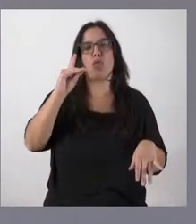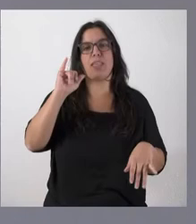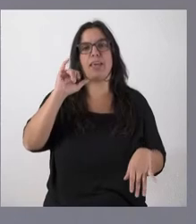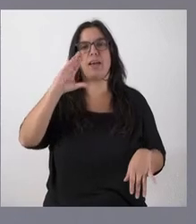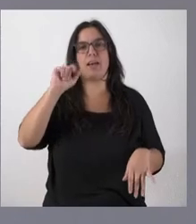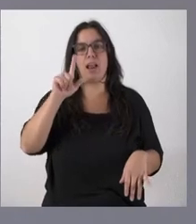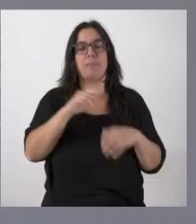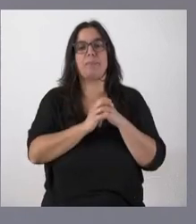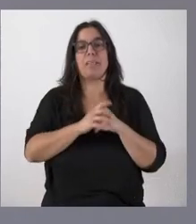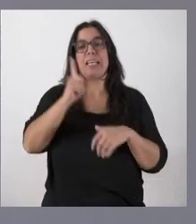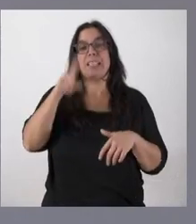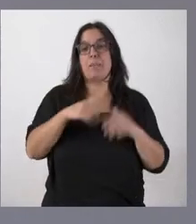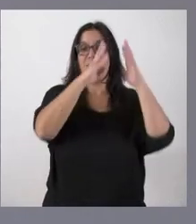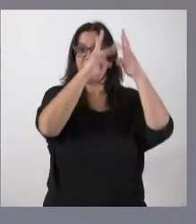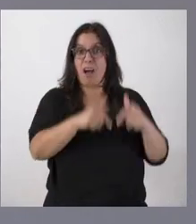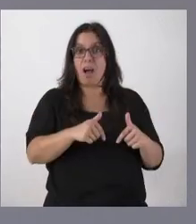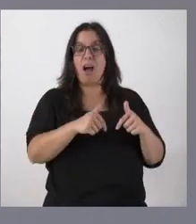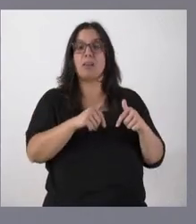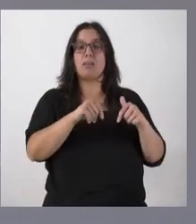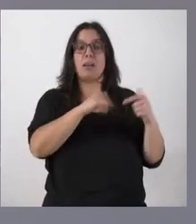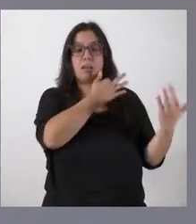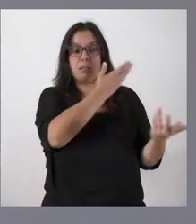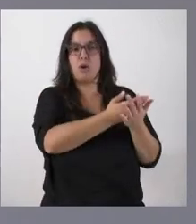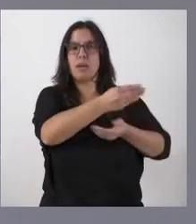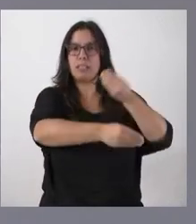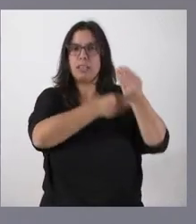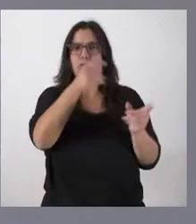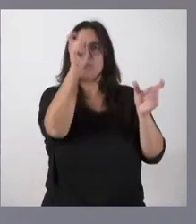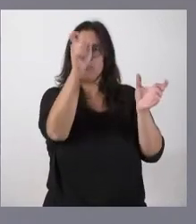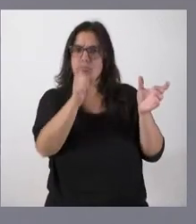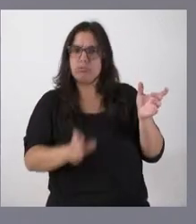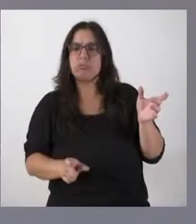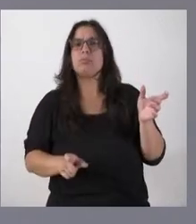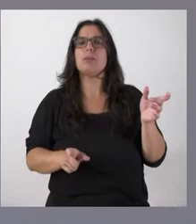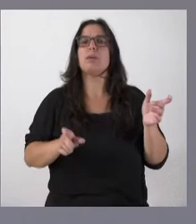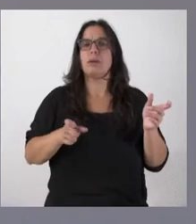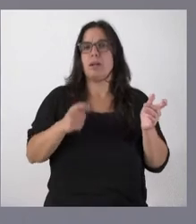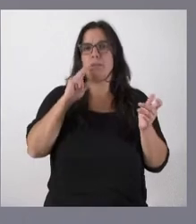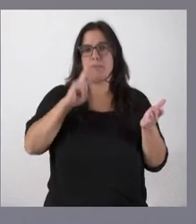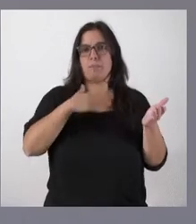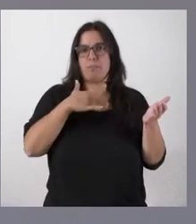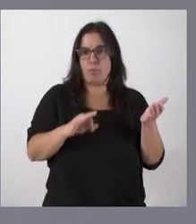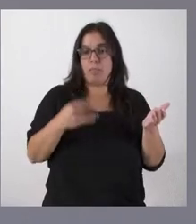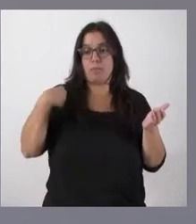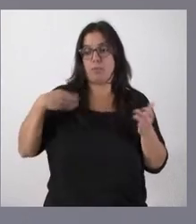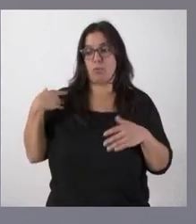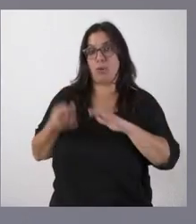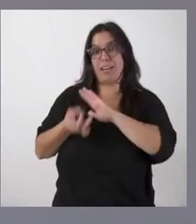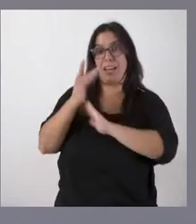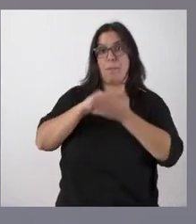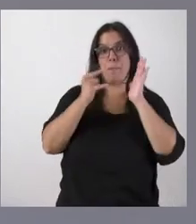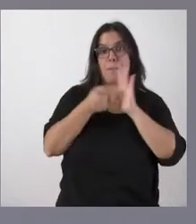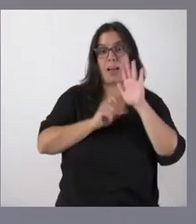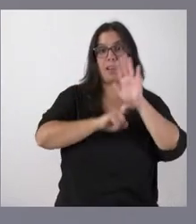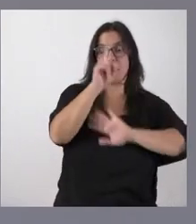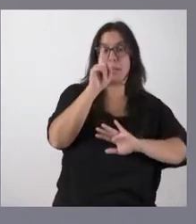asimismo, el balance de lo que ha sido el trabajo de estos últimos tiempos desde que se puso en marcha este plan de